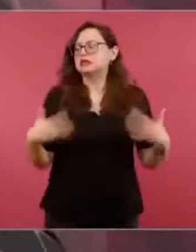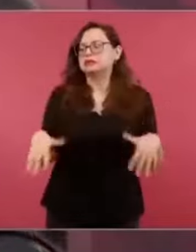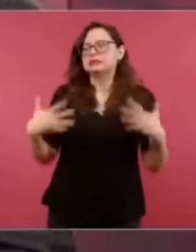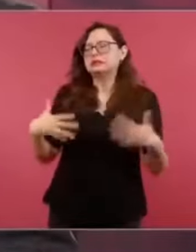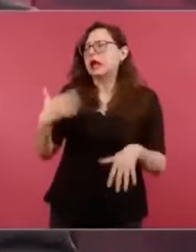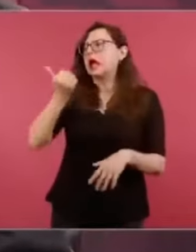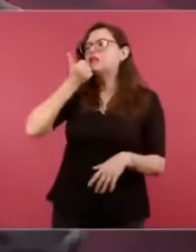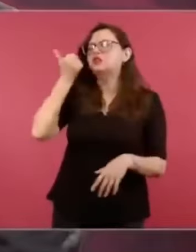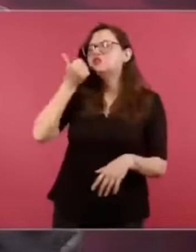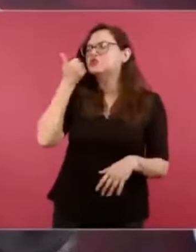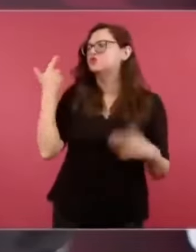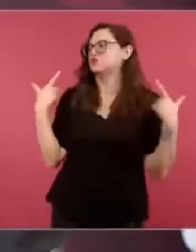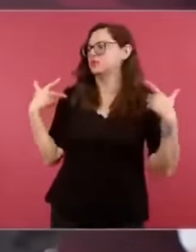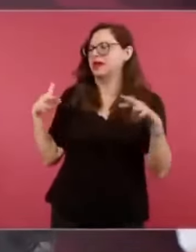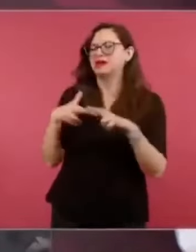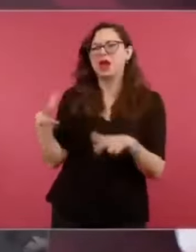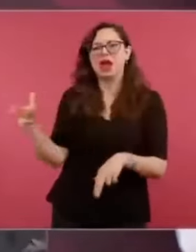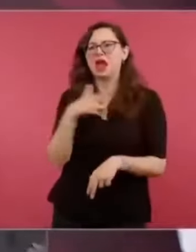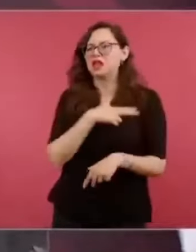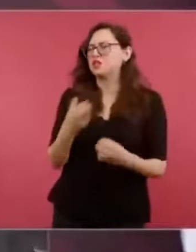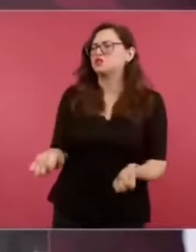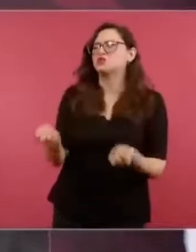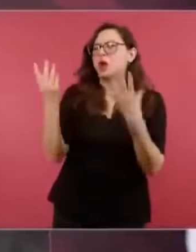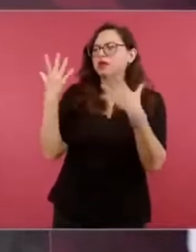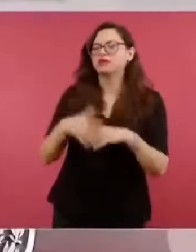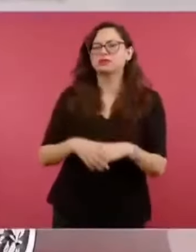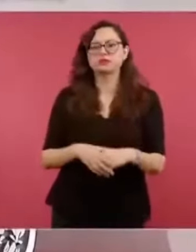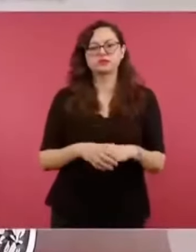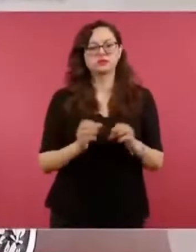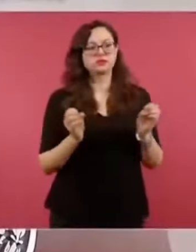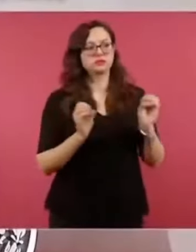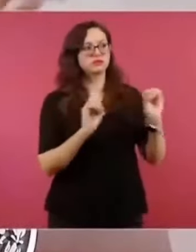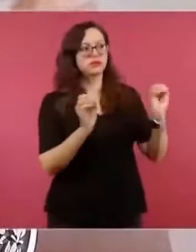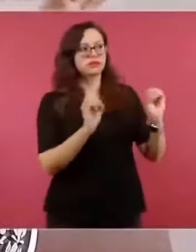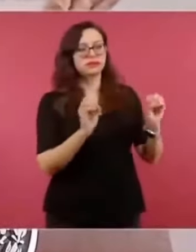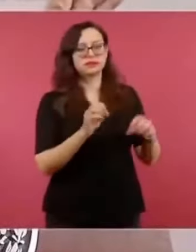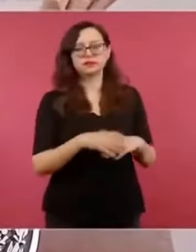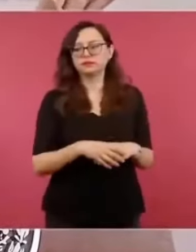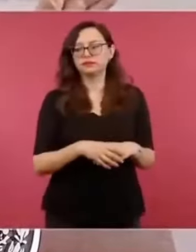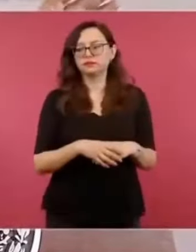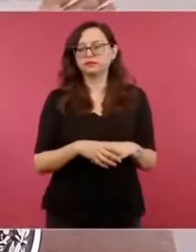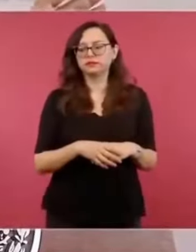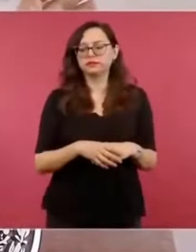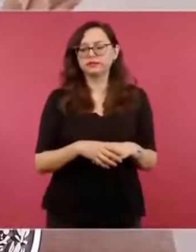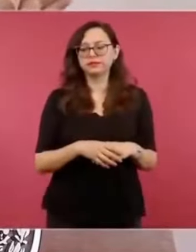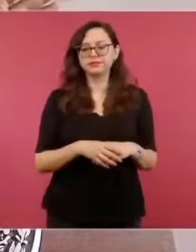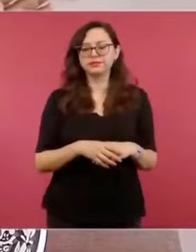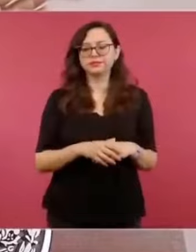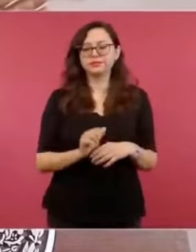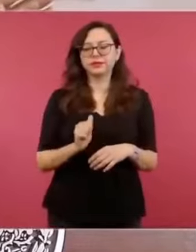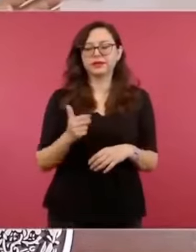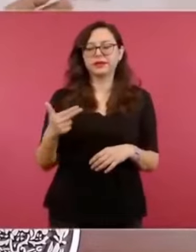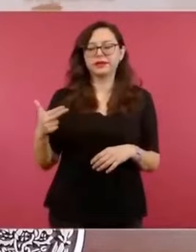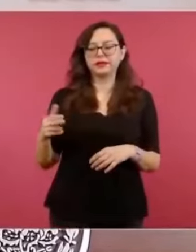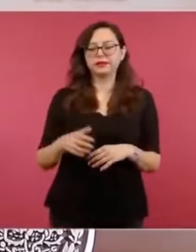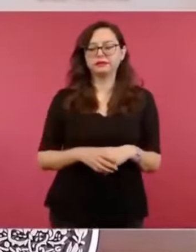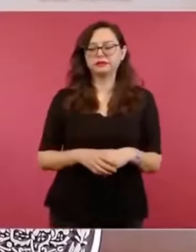Ayotzinapa? Ninguno. Ah, bueno, ya, se acabó la nota.